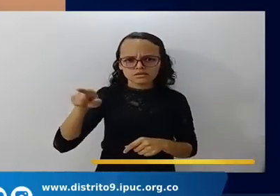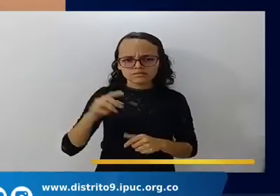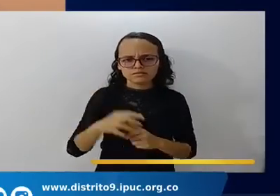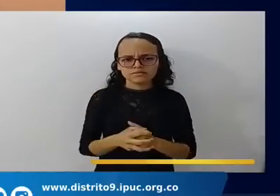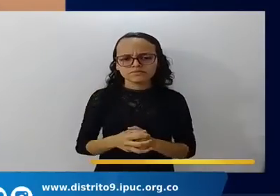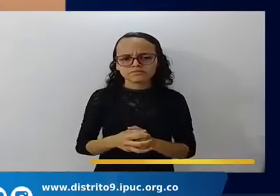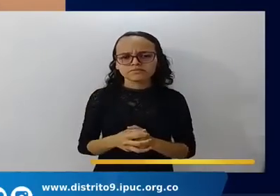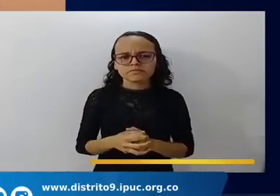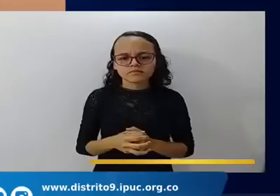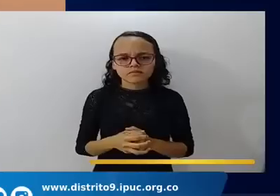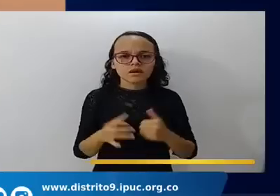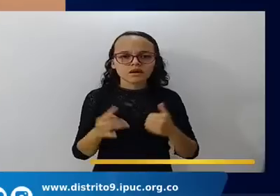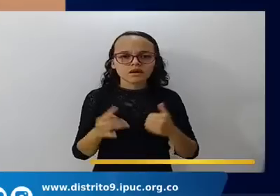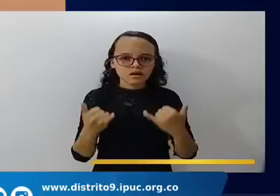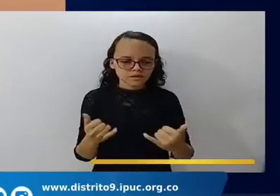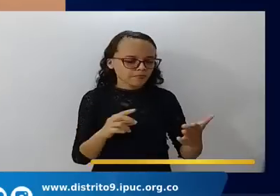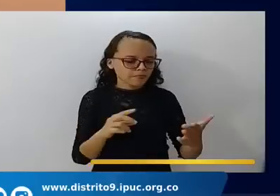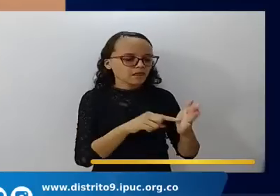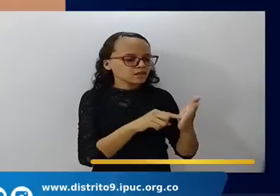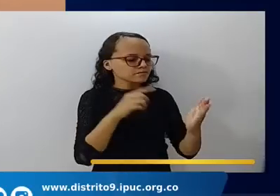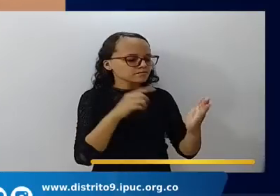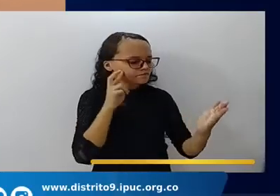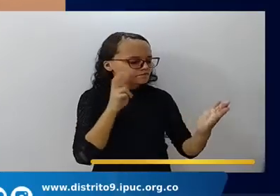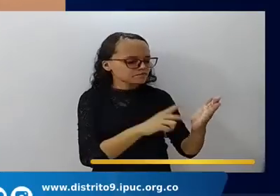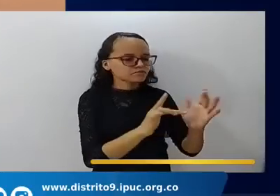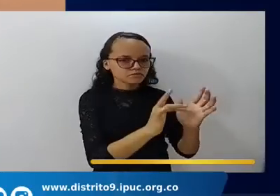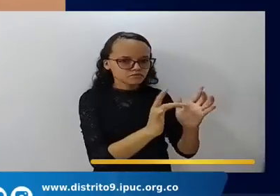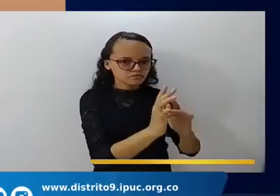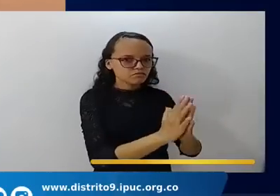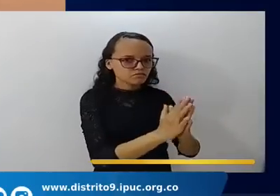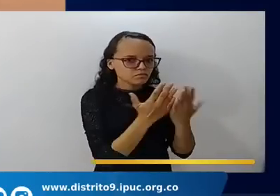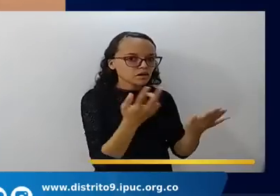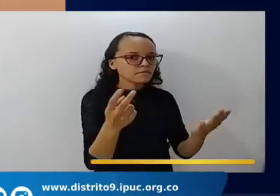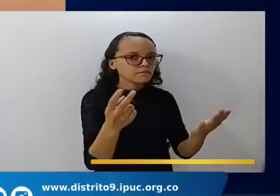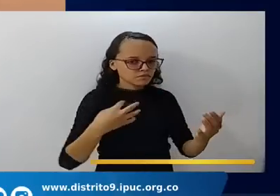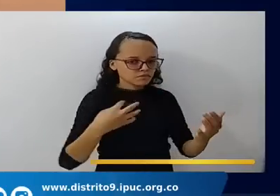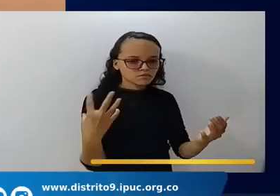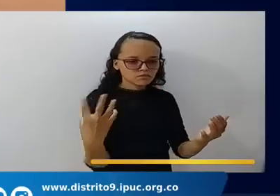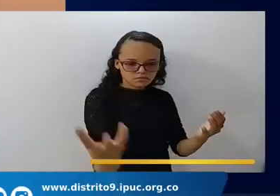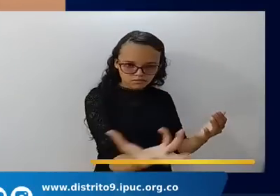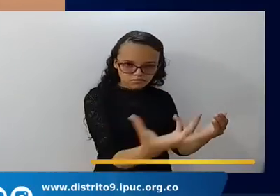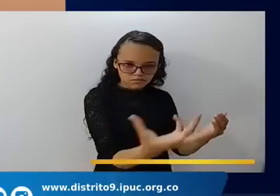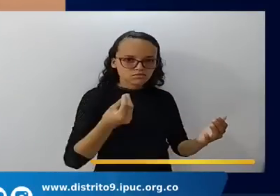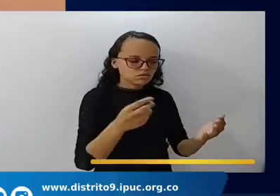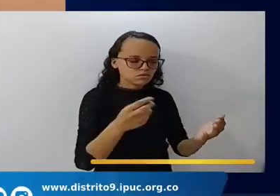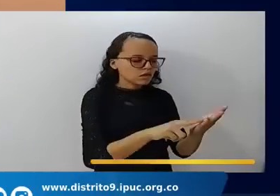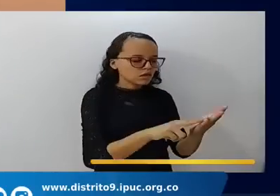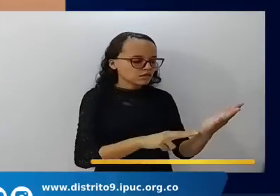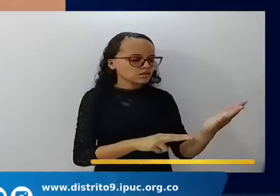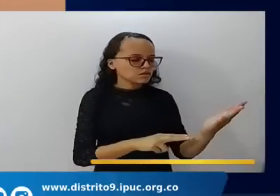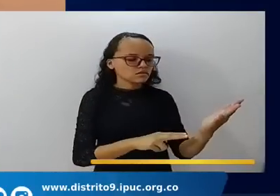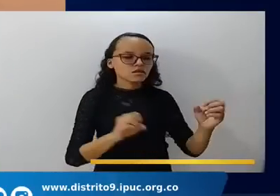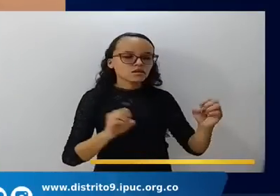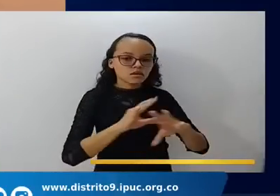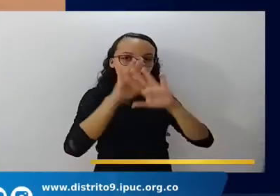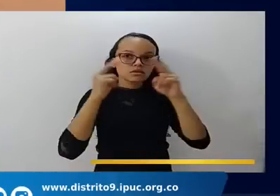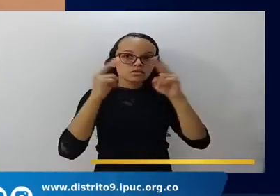Entonces, me llevó a este pasaje. Vamos a leerlo. Gloria al nombre de Jesús.